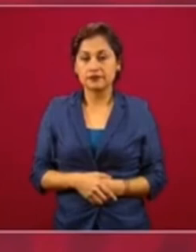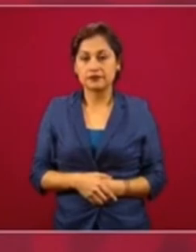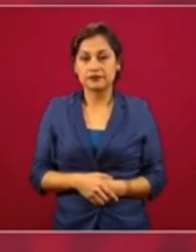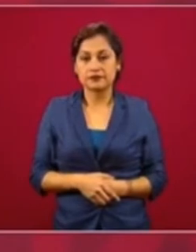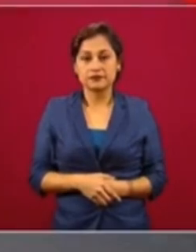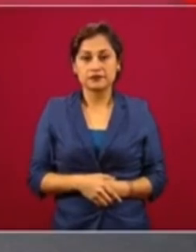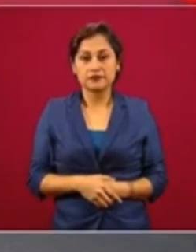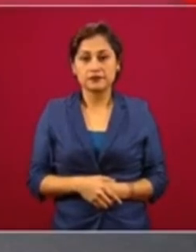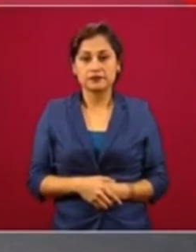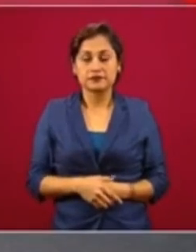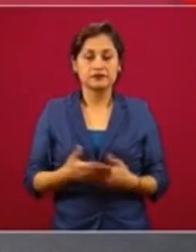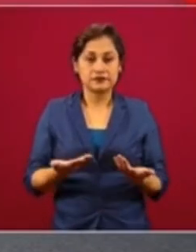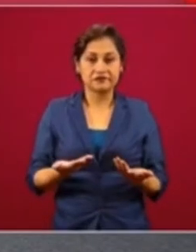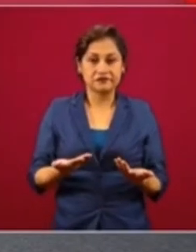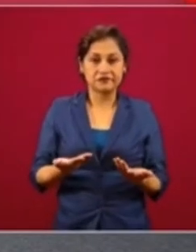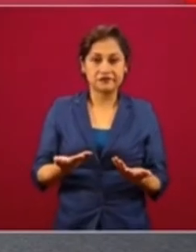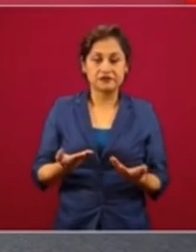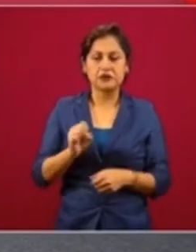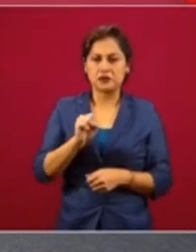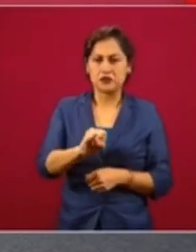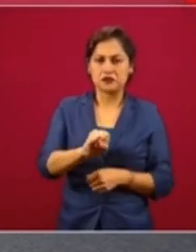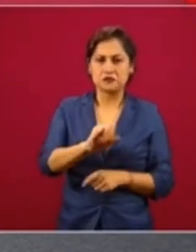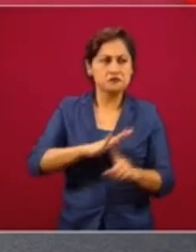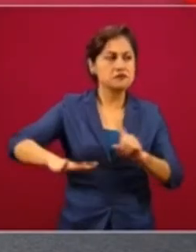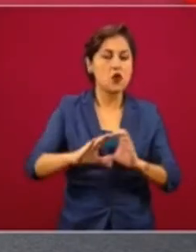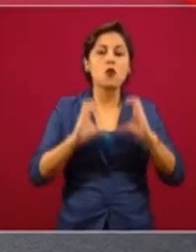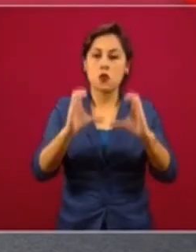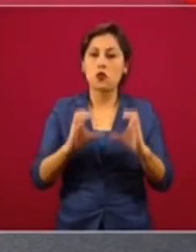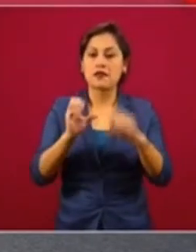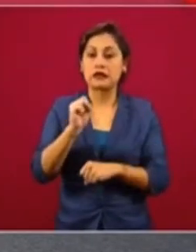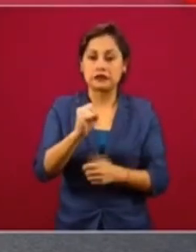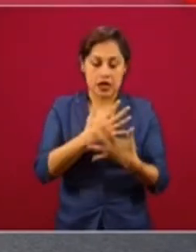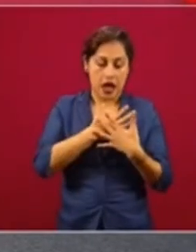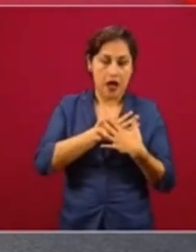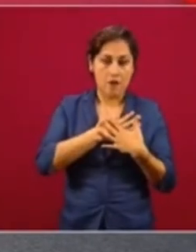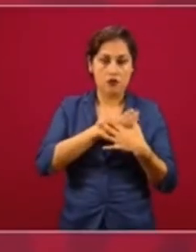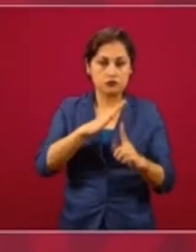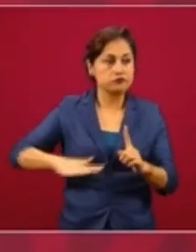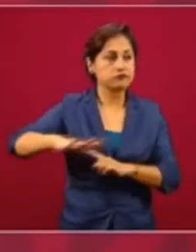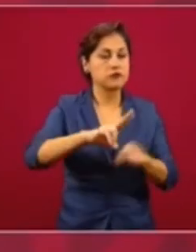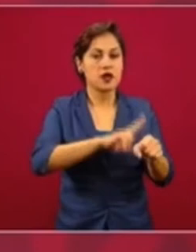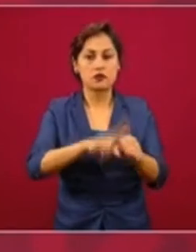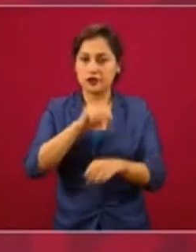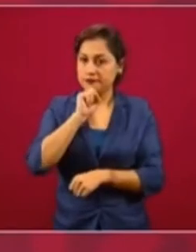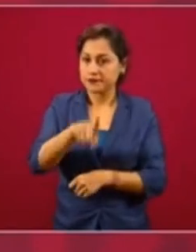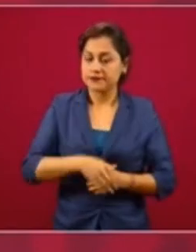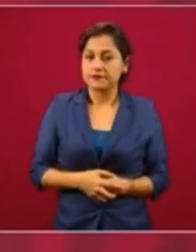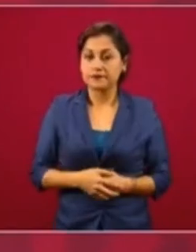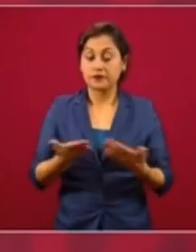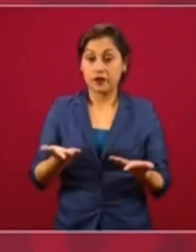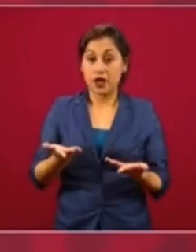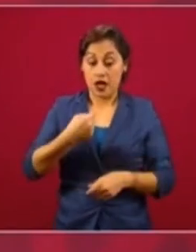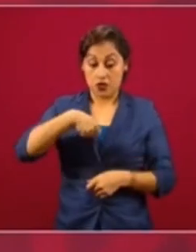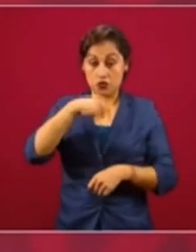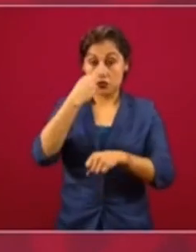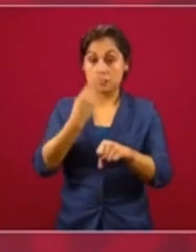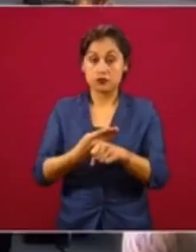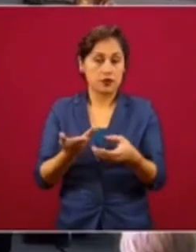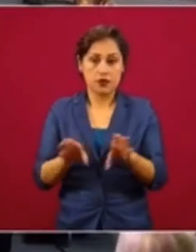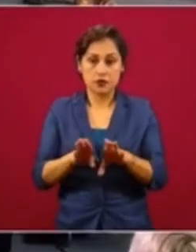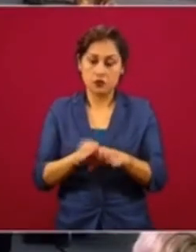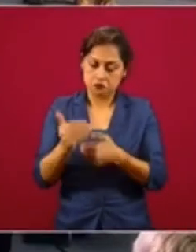Entonces, sí, cuidar la naturaleza. El amor a la naturaleza. En lo que a nosotros corresponde vamos a continuar.